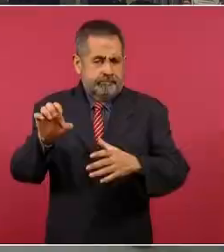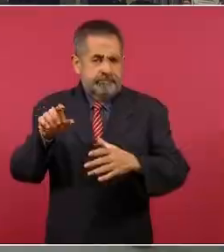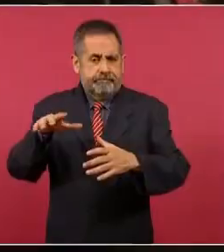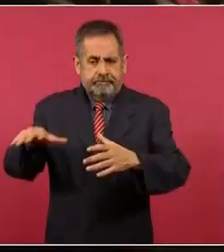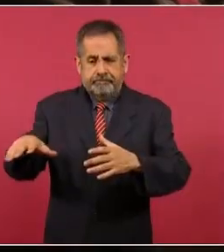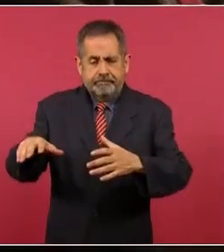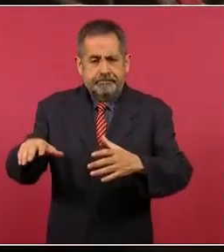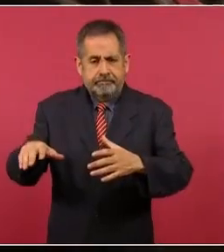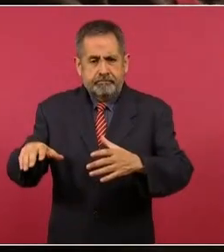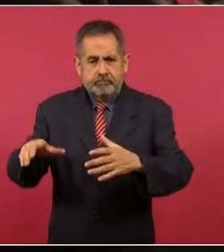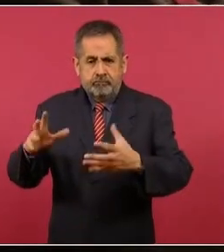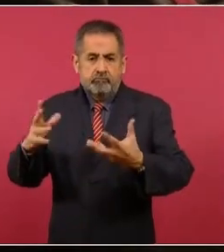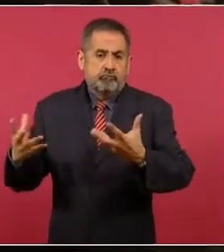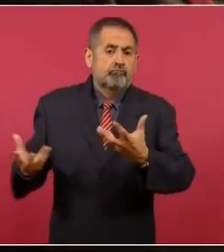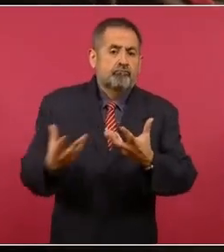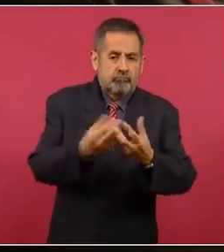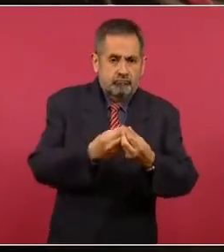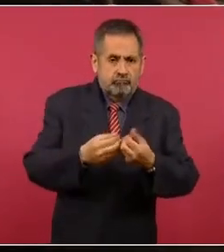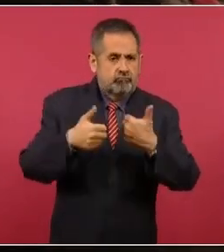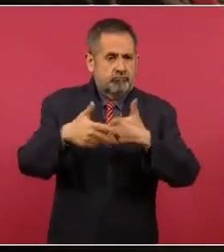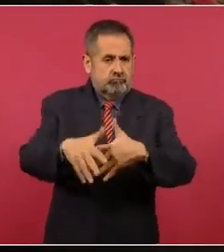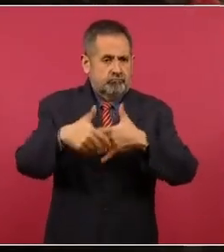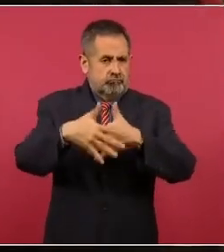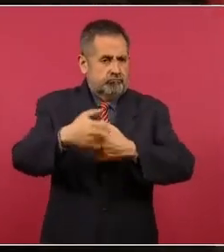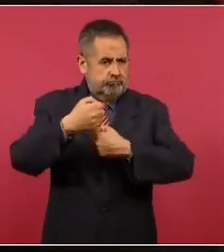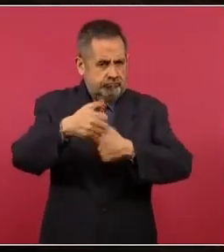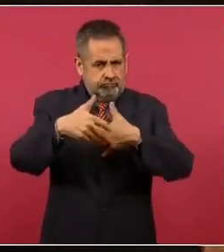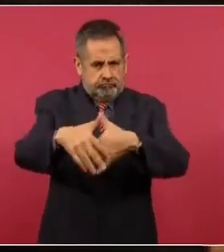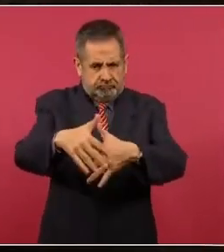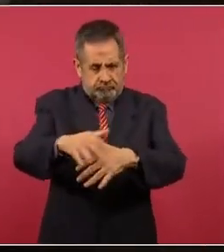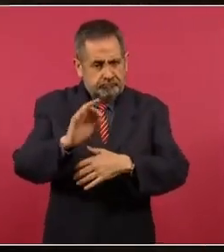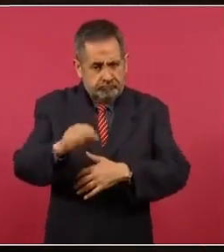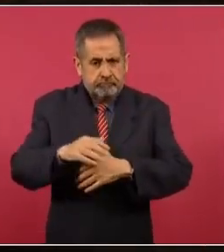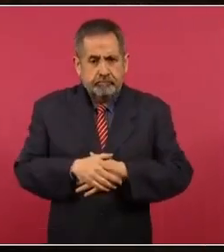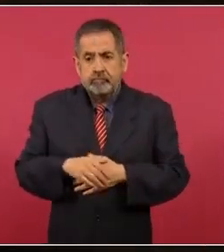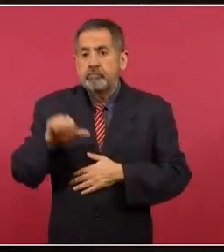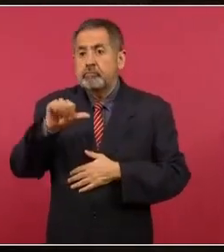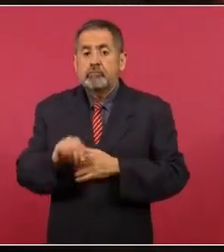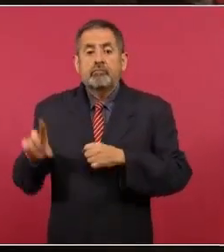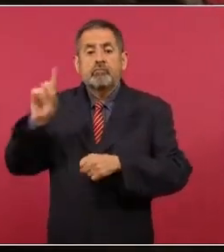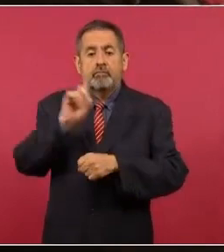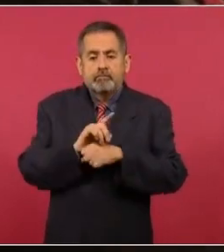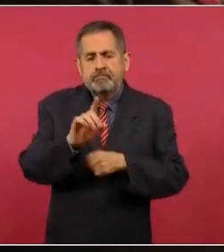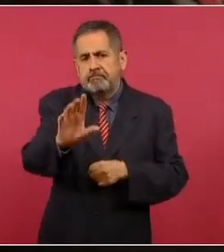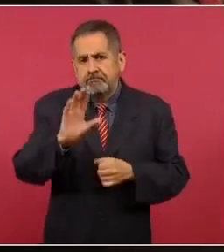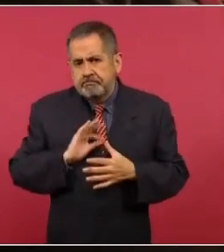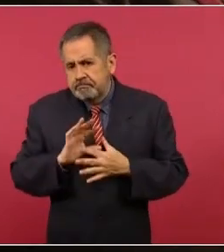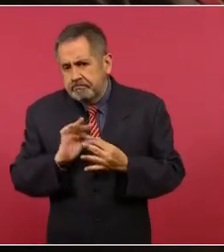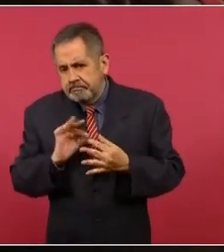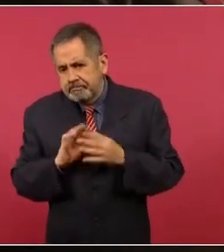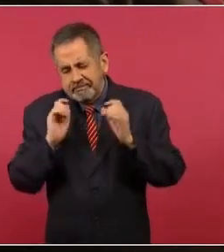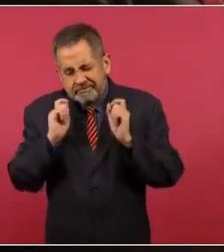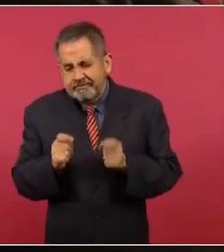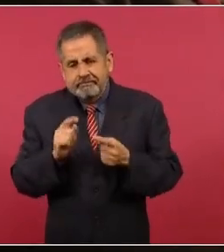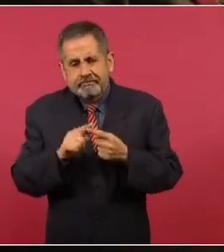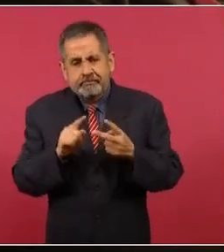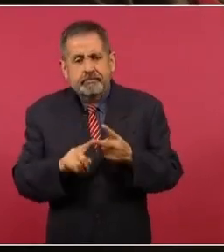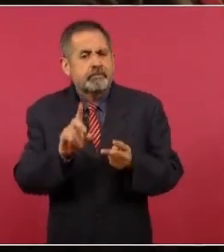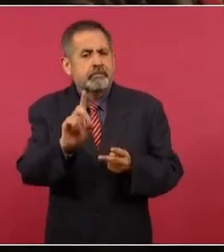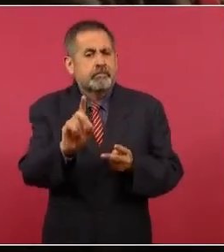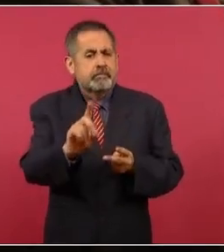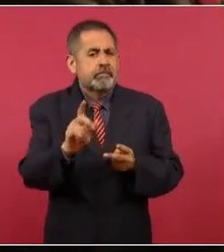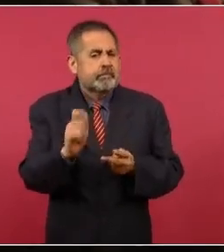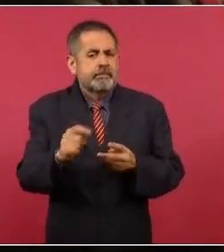prácticamente todos se van a sumar a lo que es esta marcha. Nos comentaba que el día de hoy nos iba a dar algunos detalles más finos de lo que va a pasar el